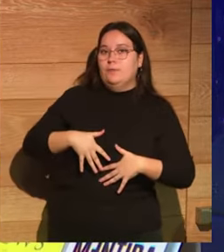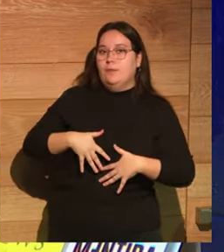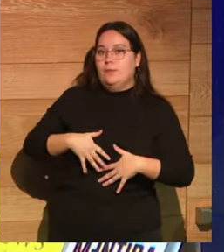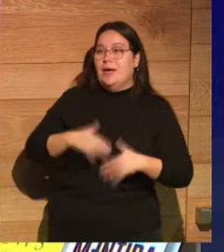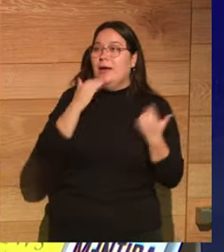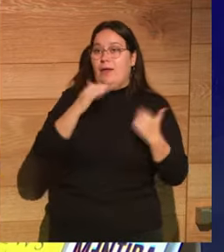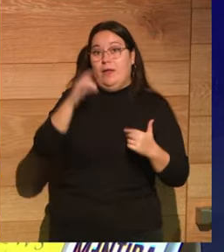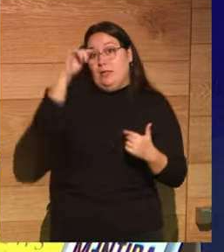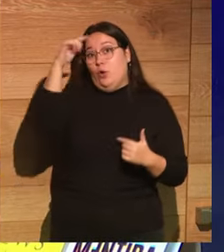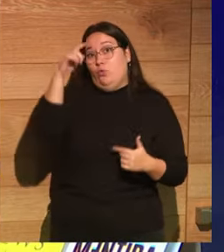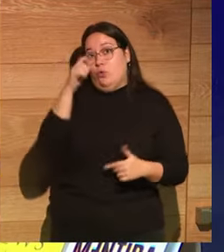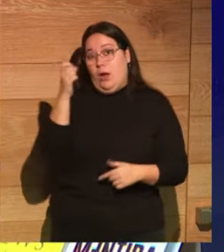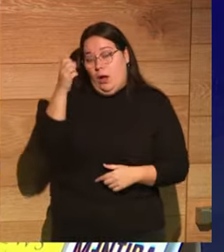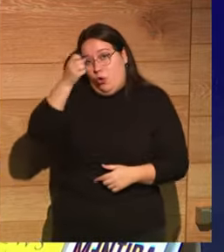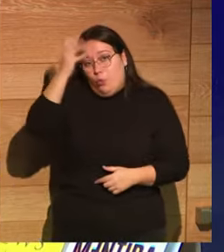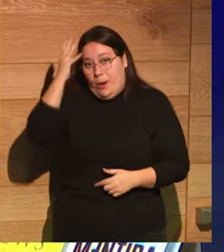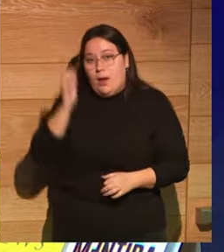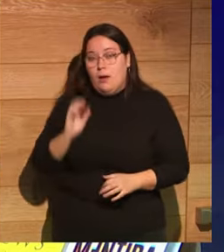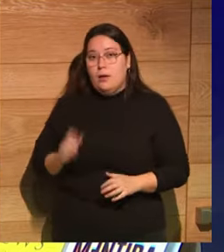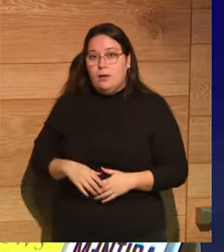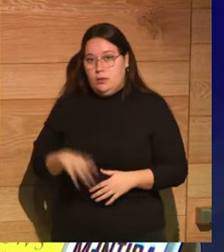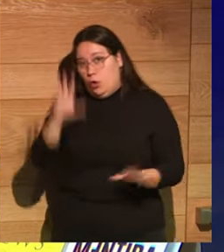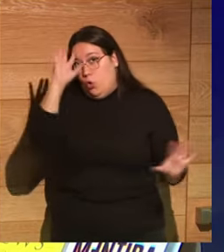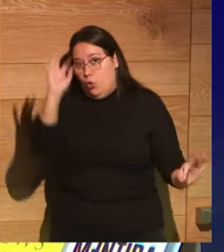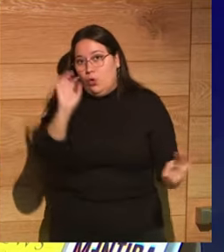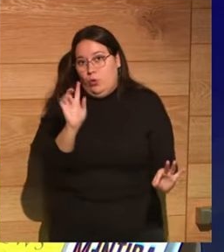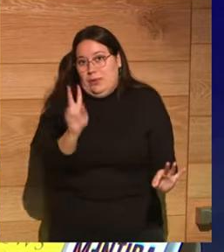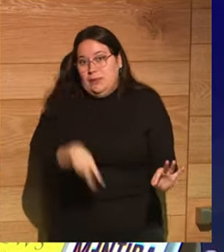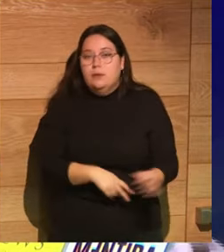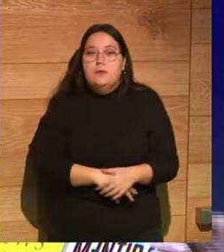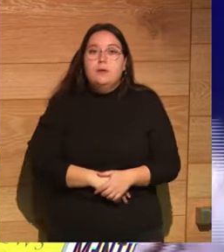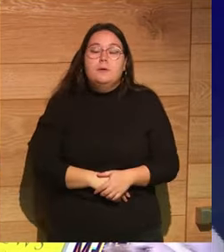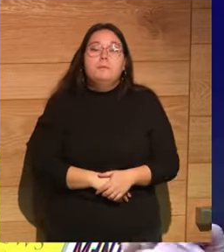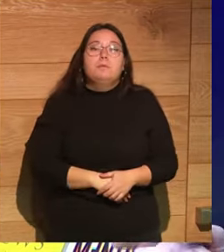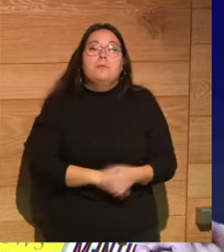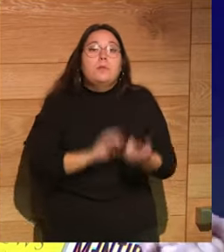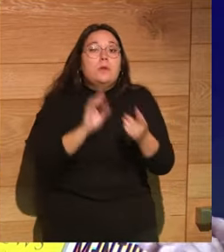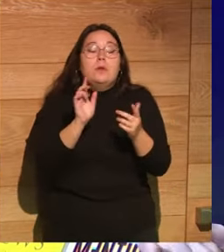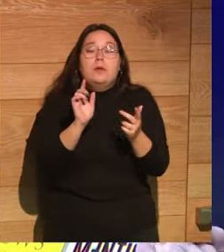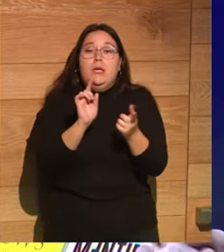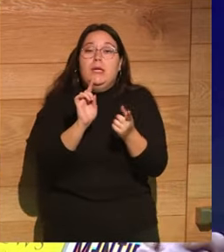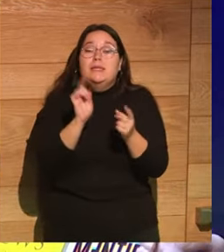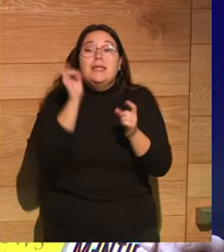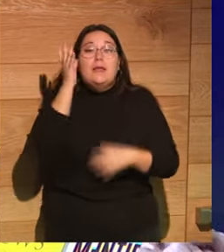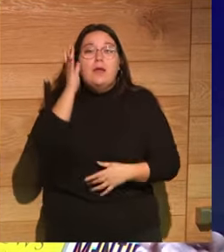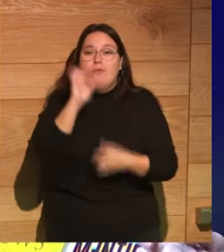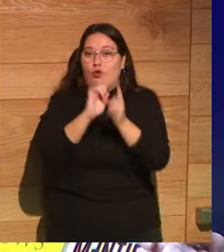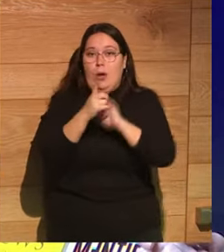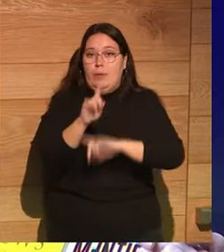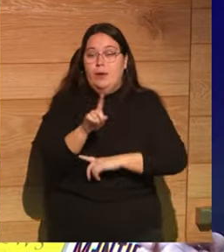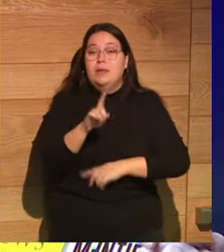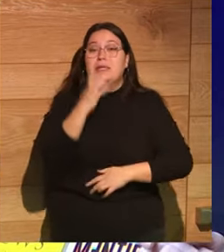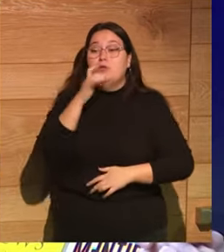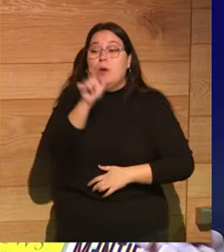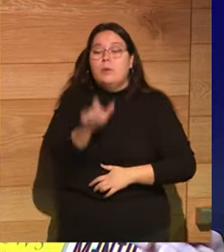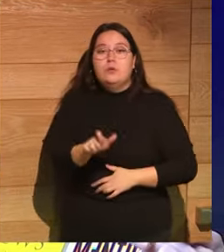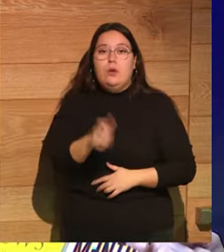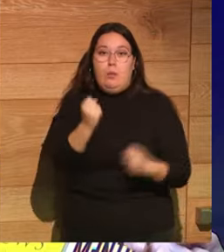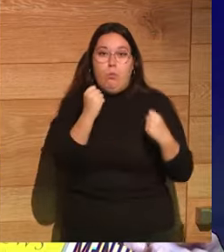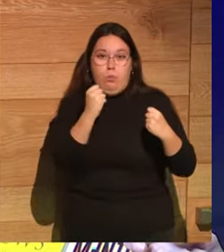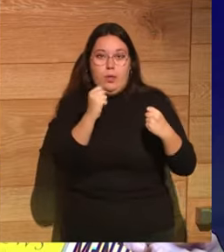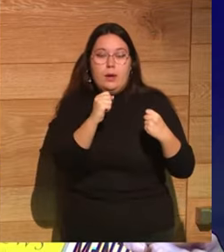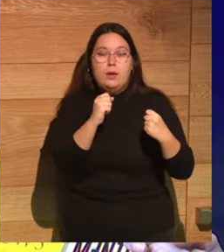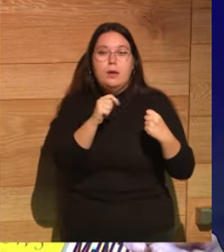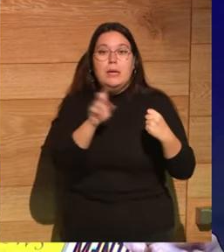cultura romana, y esto es lógico. Pero es verdad que nunca cambia esta idea de cuando hay una persona en el